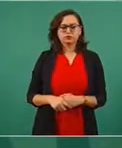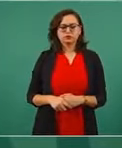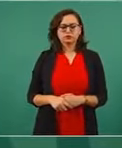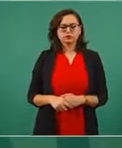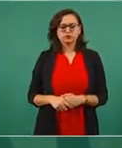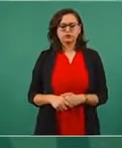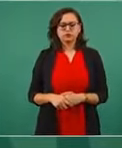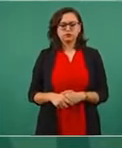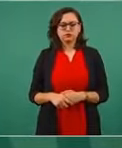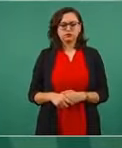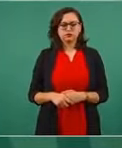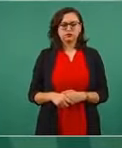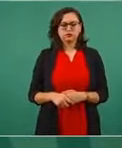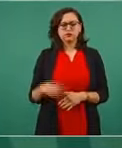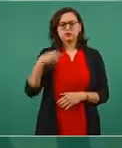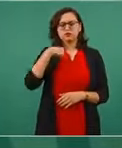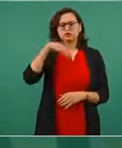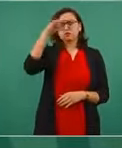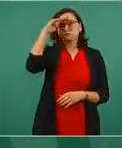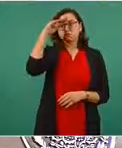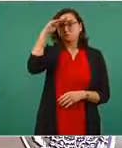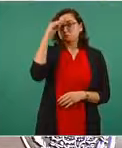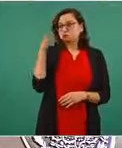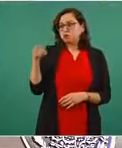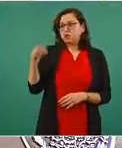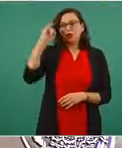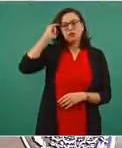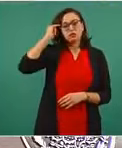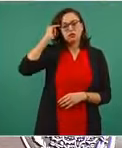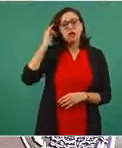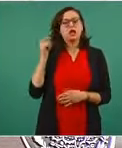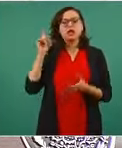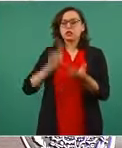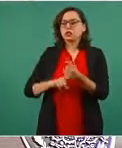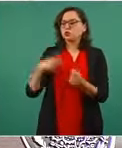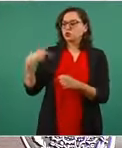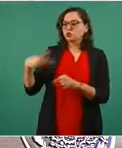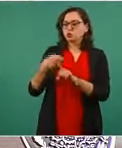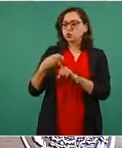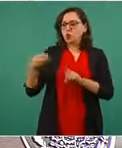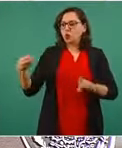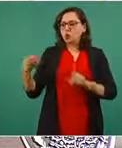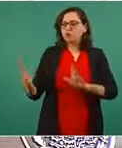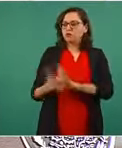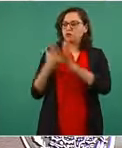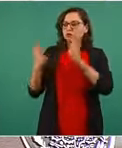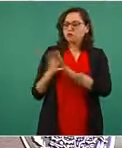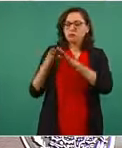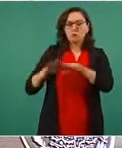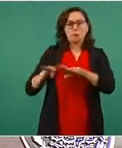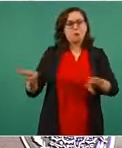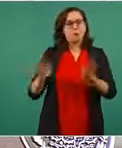funciona muy bien la democracia comunitaria